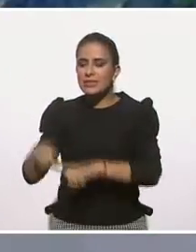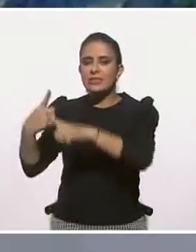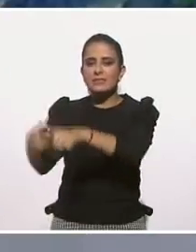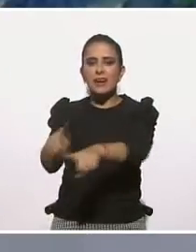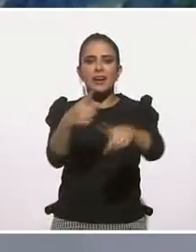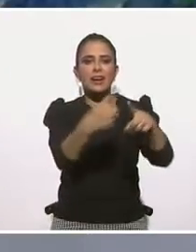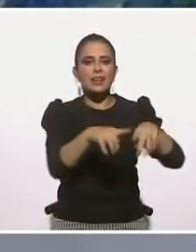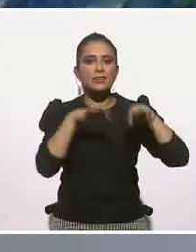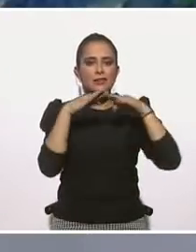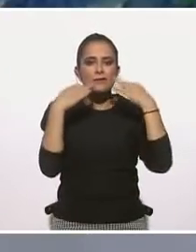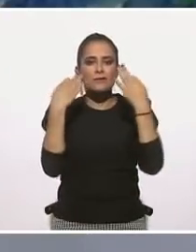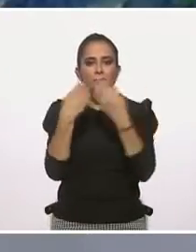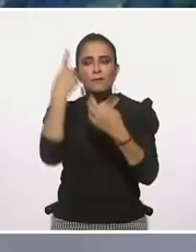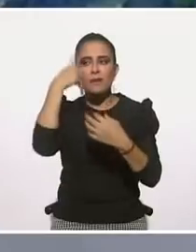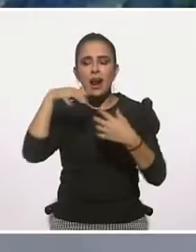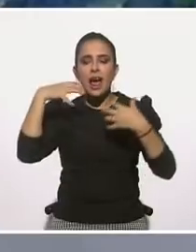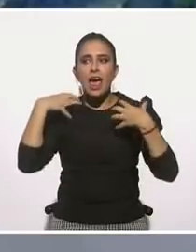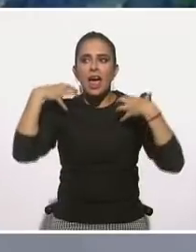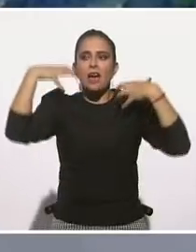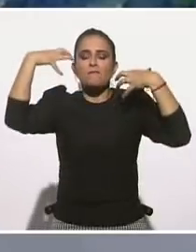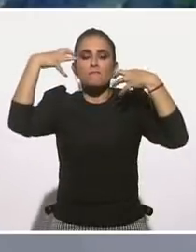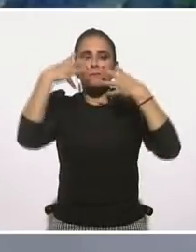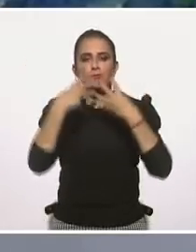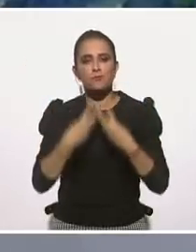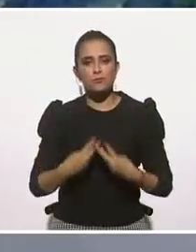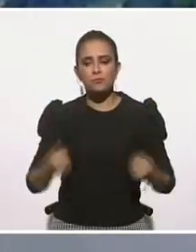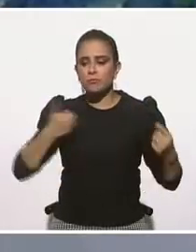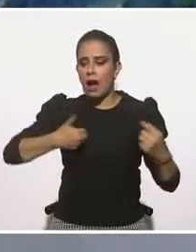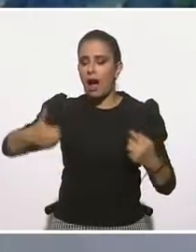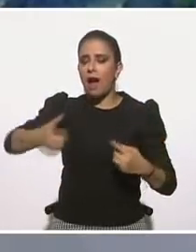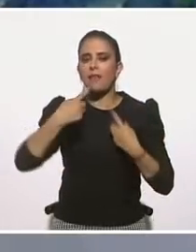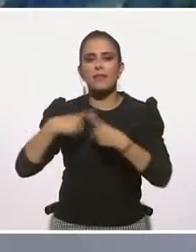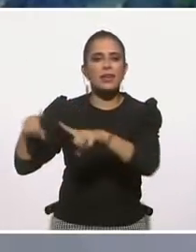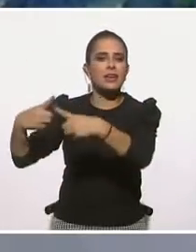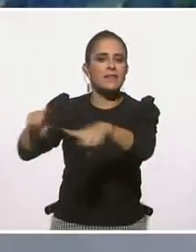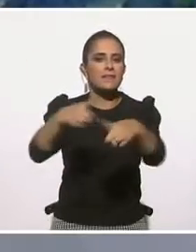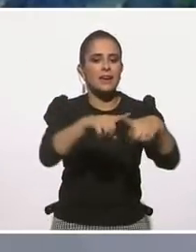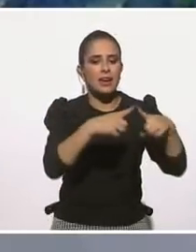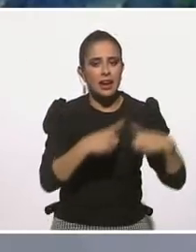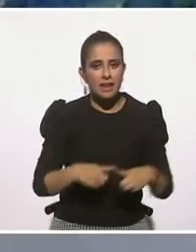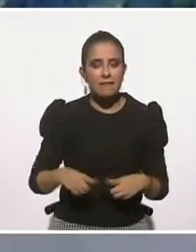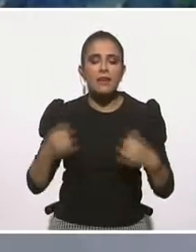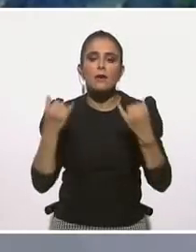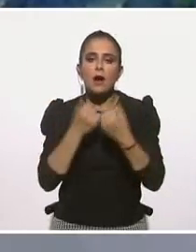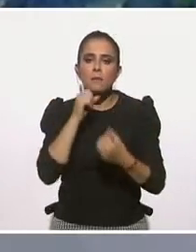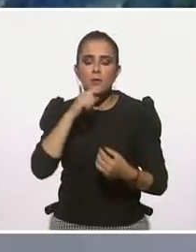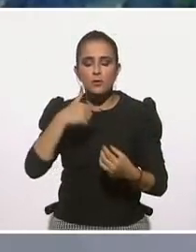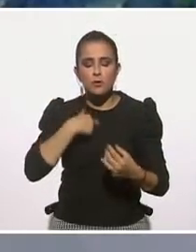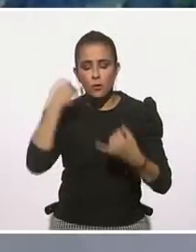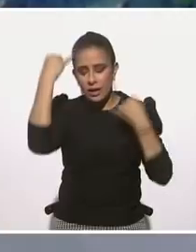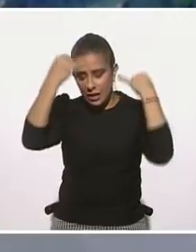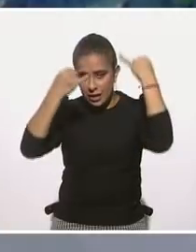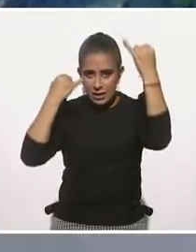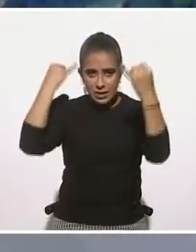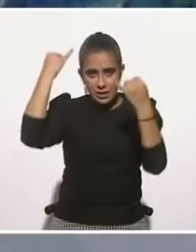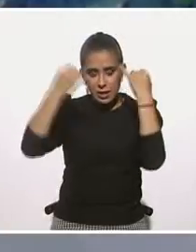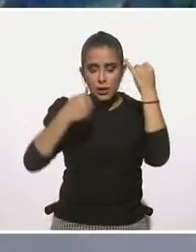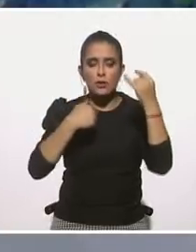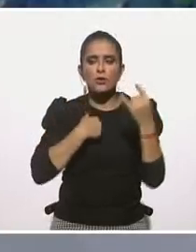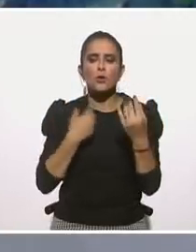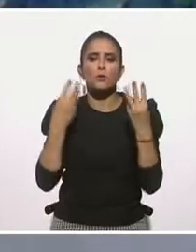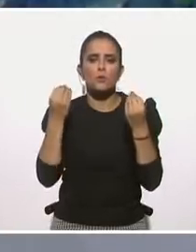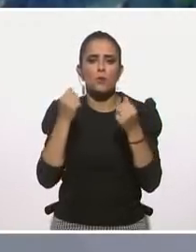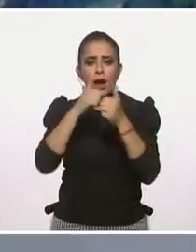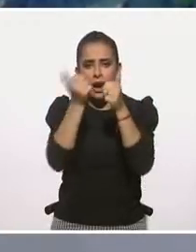es también que tú pruebes, esto que decía Fernando me gustó mucho porque habla de la creatividad. Yo trabajo mucho con artistas,